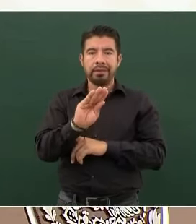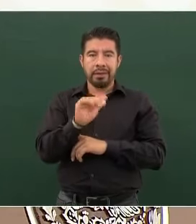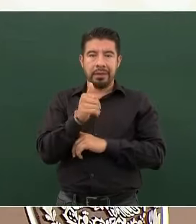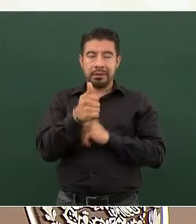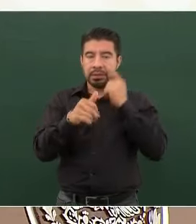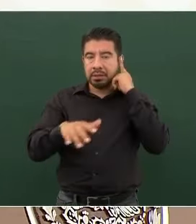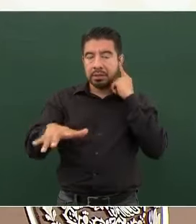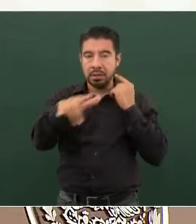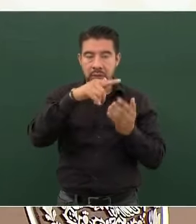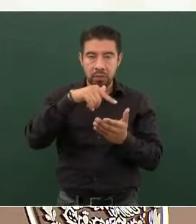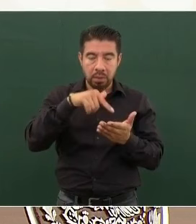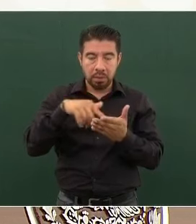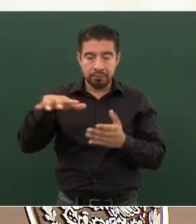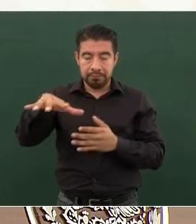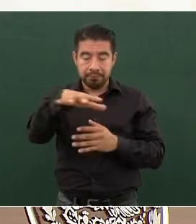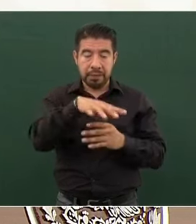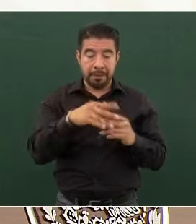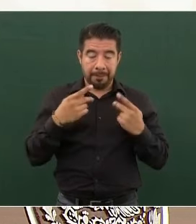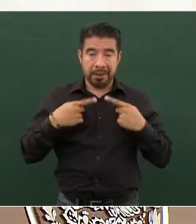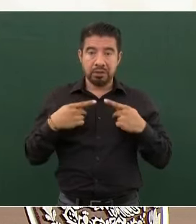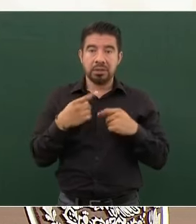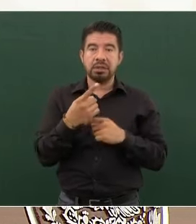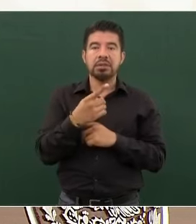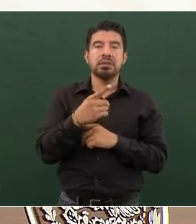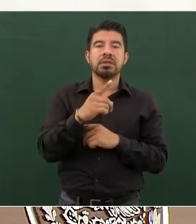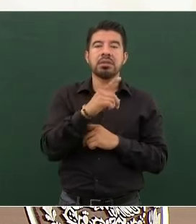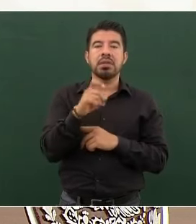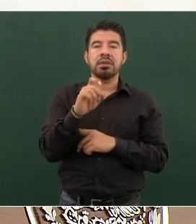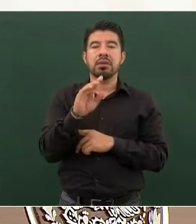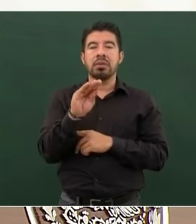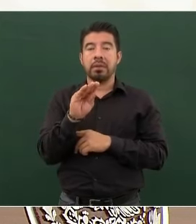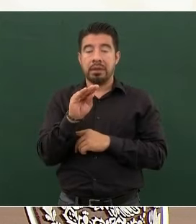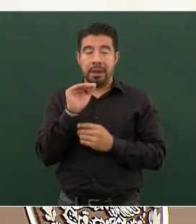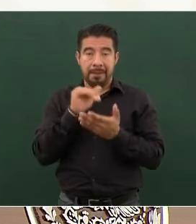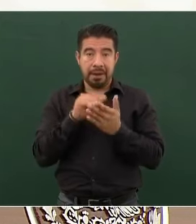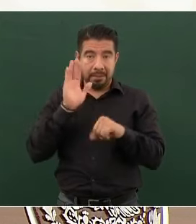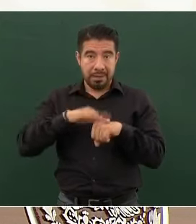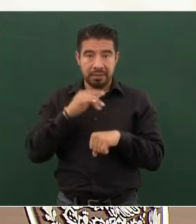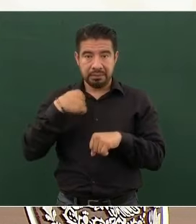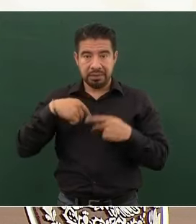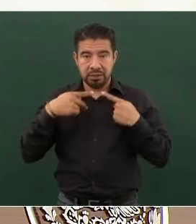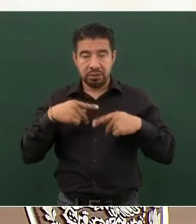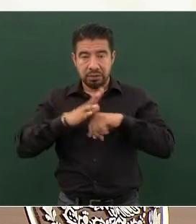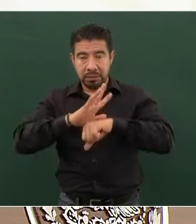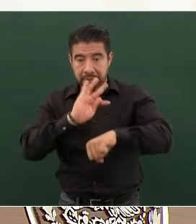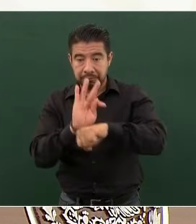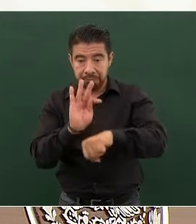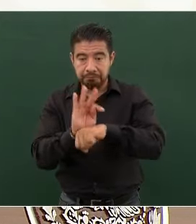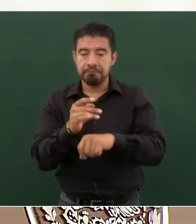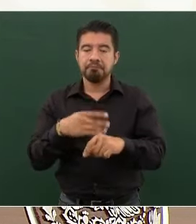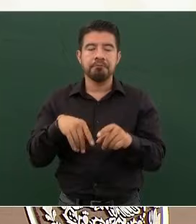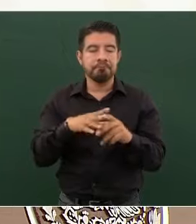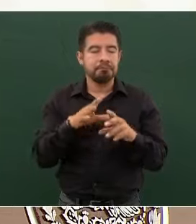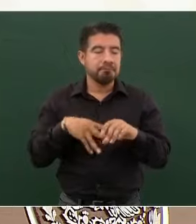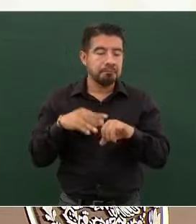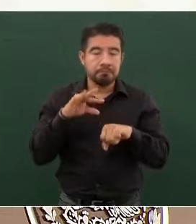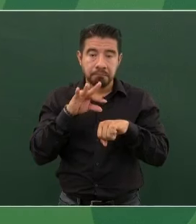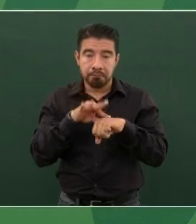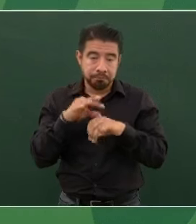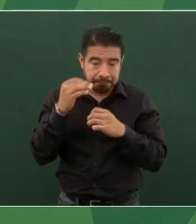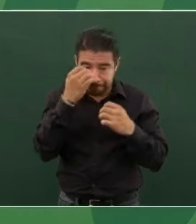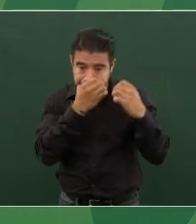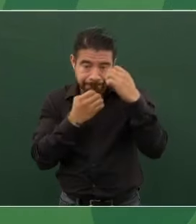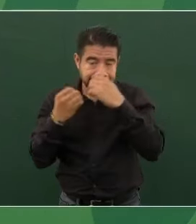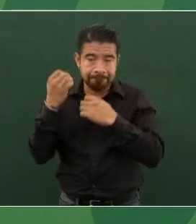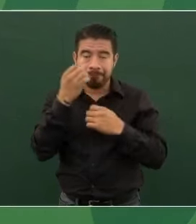beneficiadas 150 mil 307. Se dan consultas médicas, se dan pláticas de salud y otras